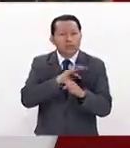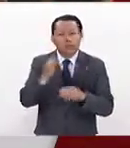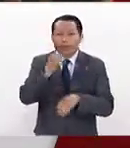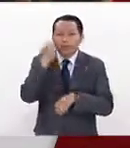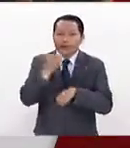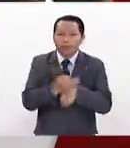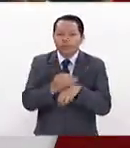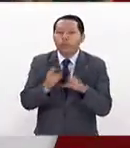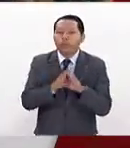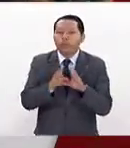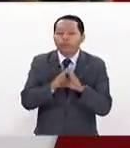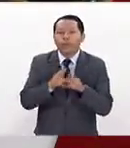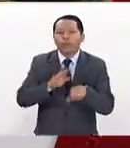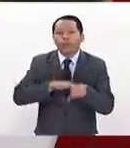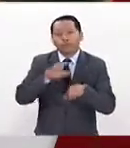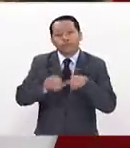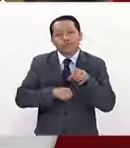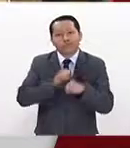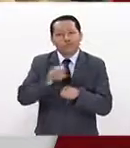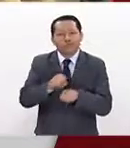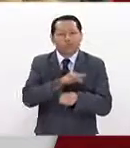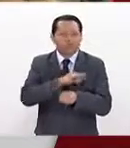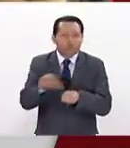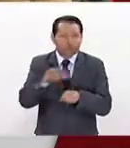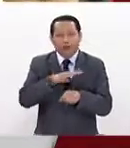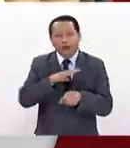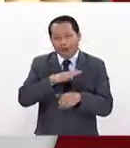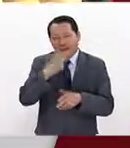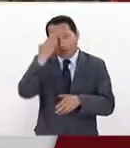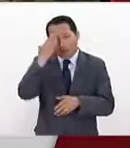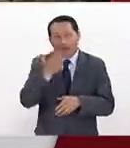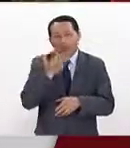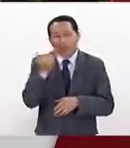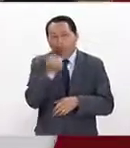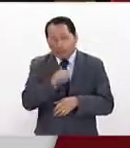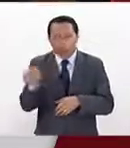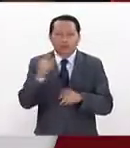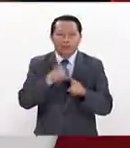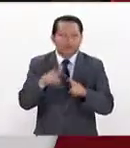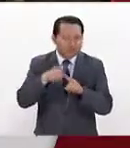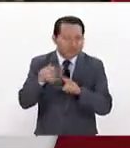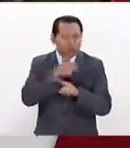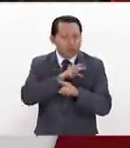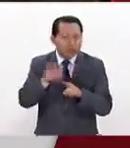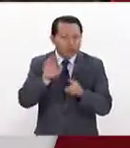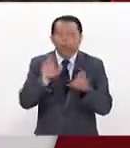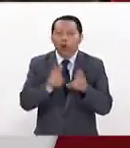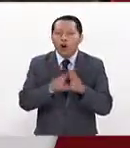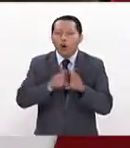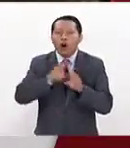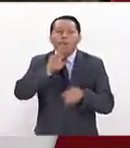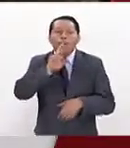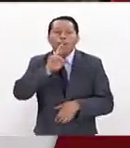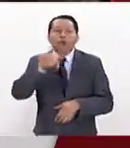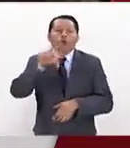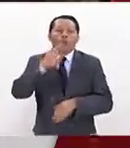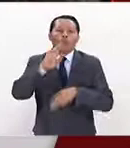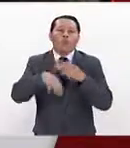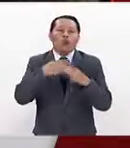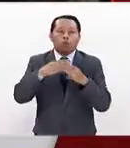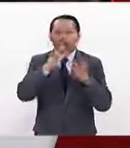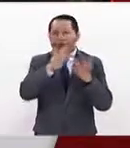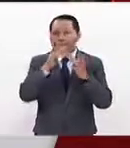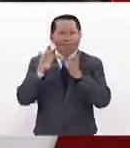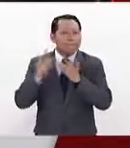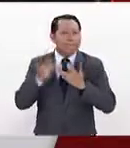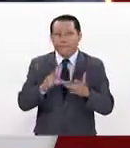realmente desarrollen competencias y habilidades que los preparen mejor para este nuestro mundo globalizado, que cada vez